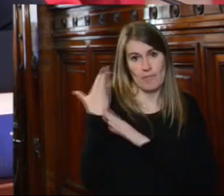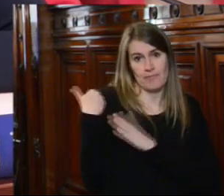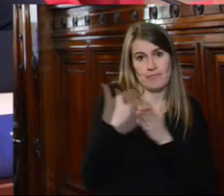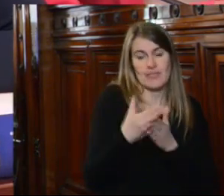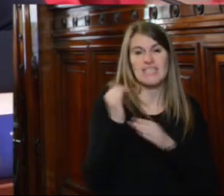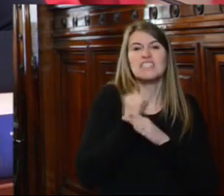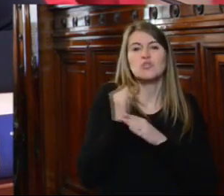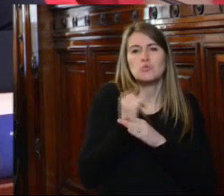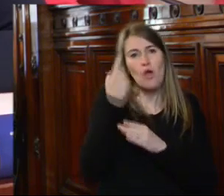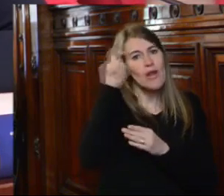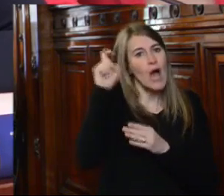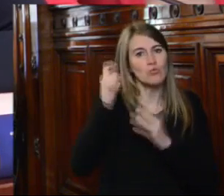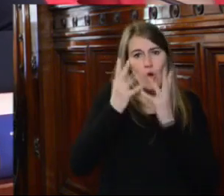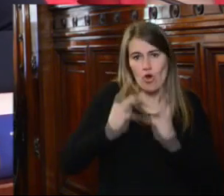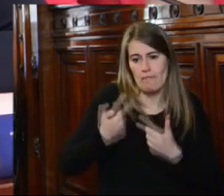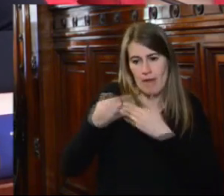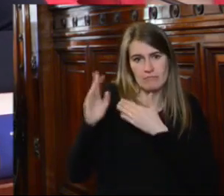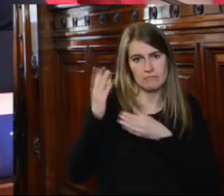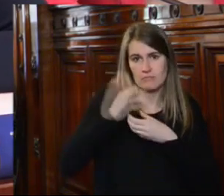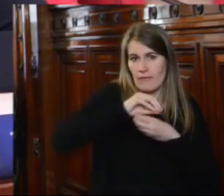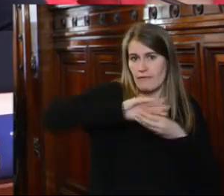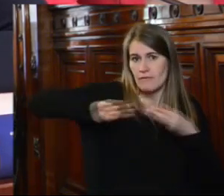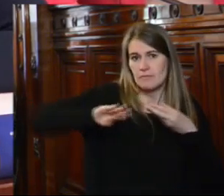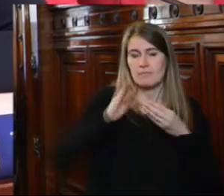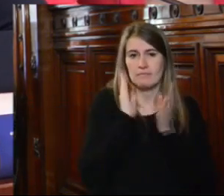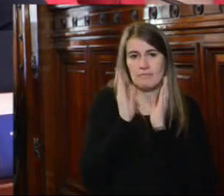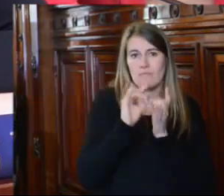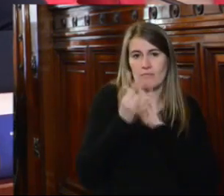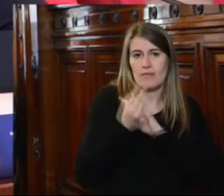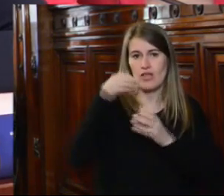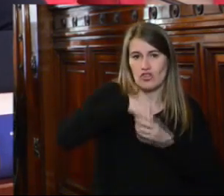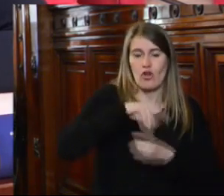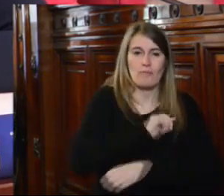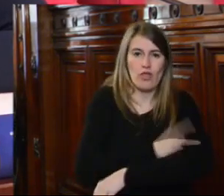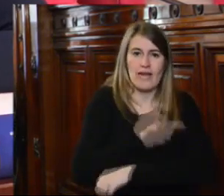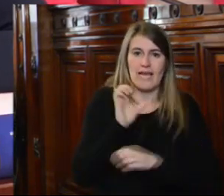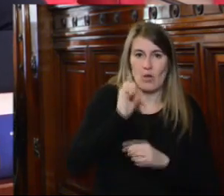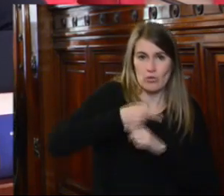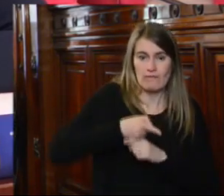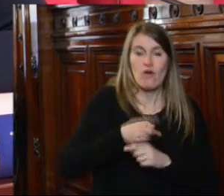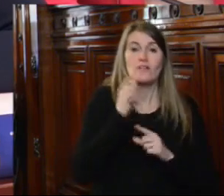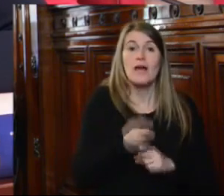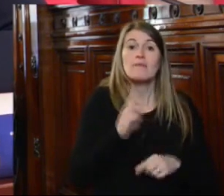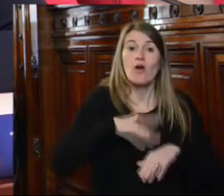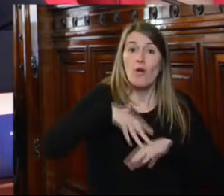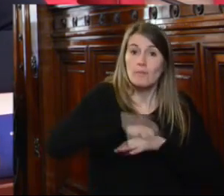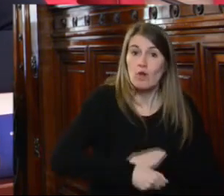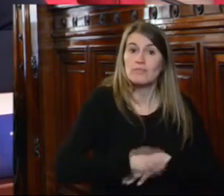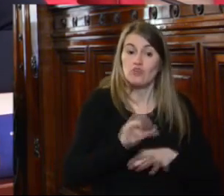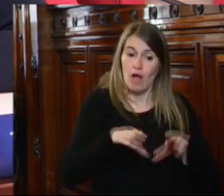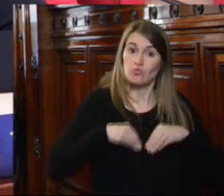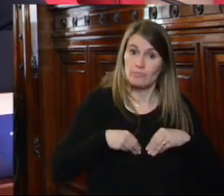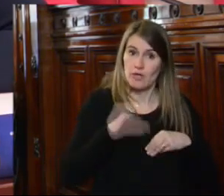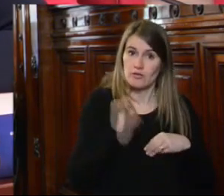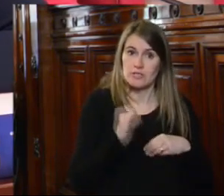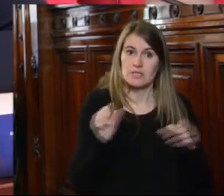ámbito del poder legislativo en cumplimiento con las directrices de los principios de París así como de los compromisos asumidos en la declaración y programa